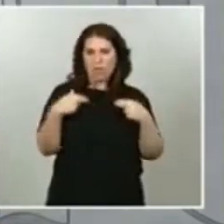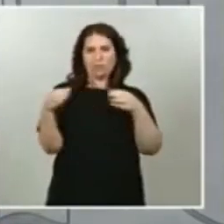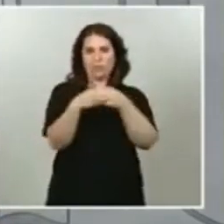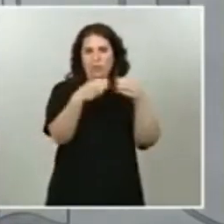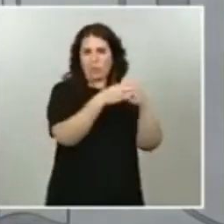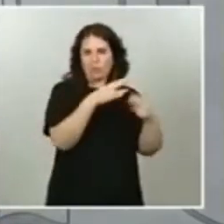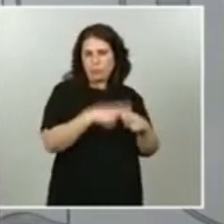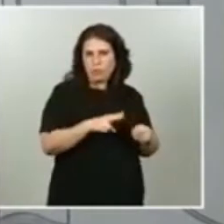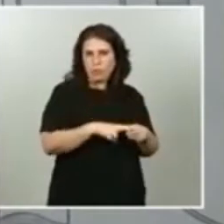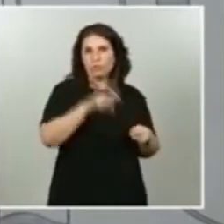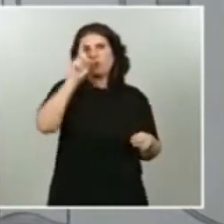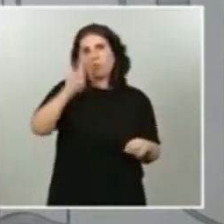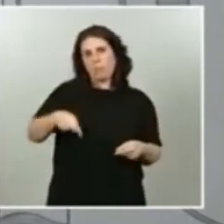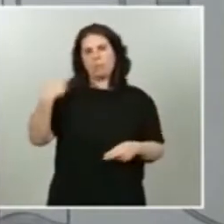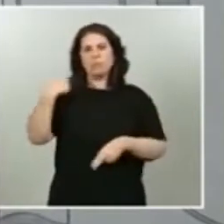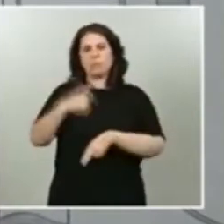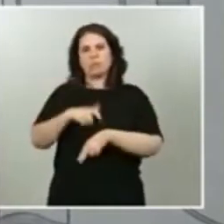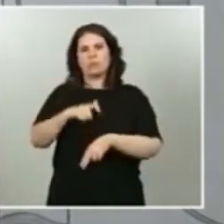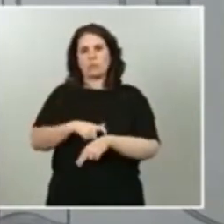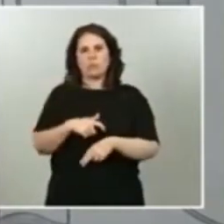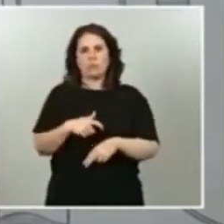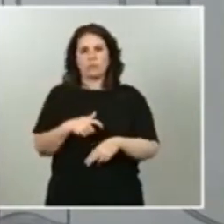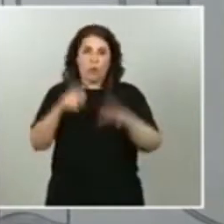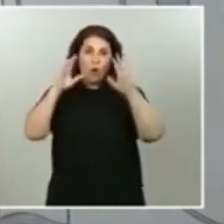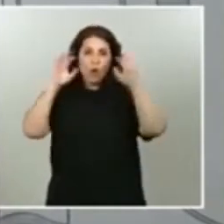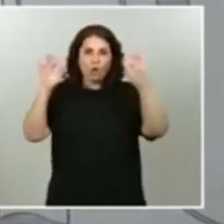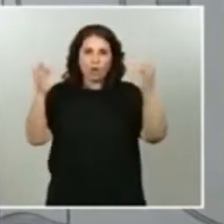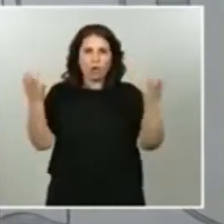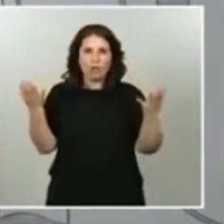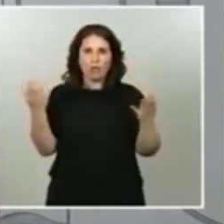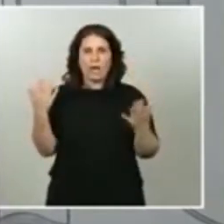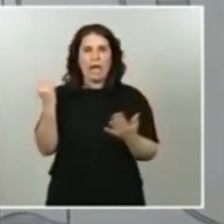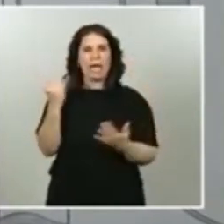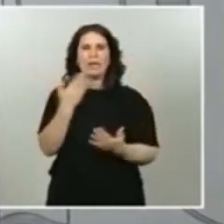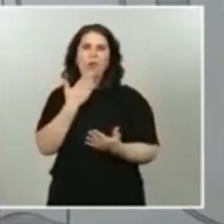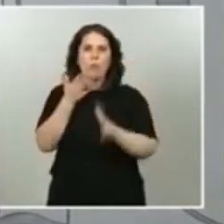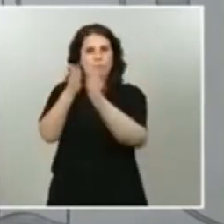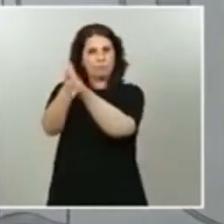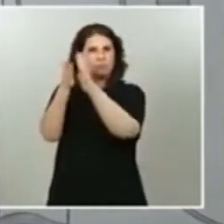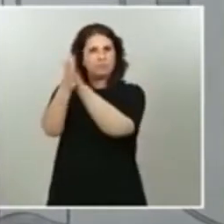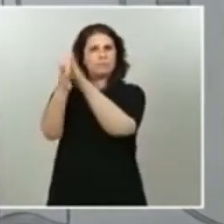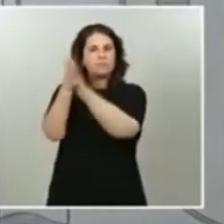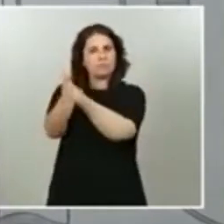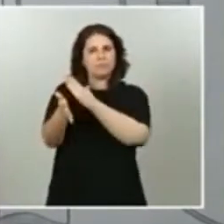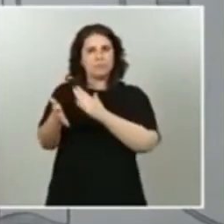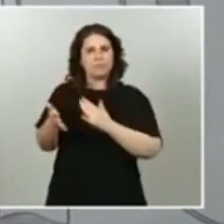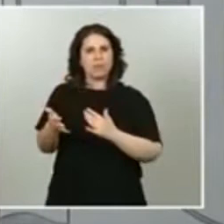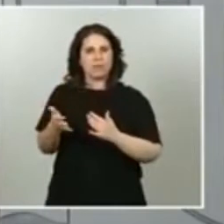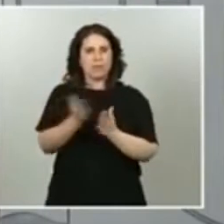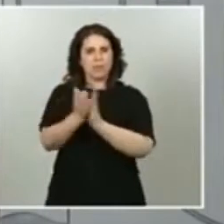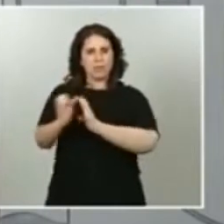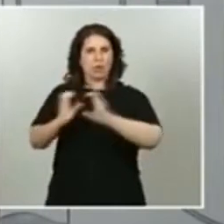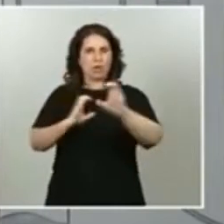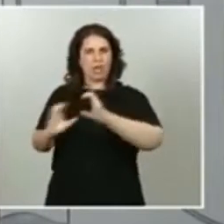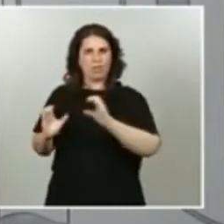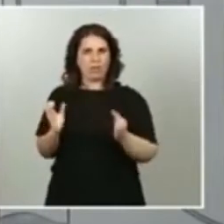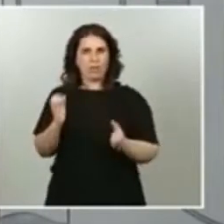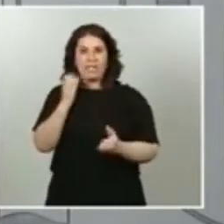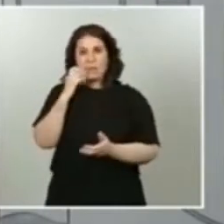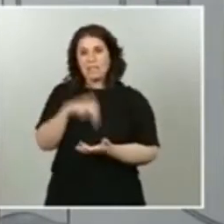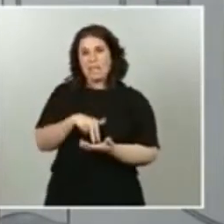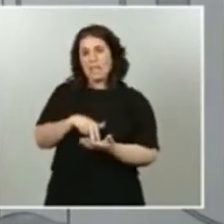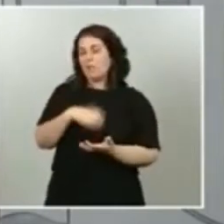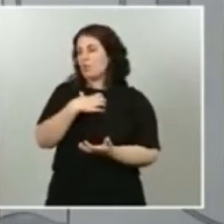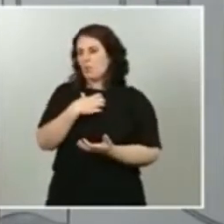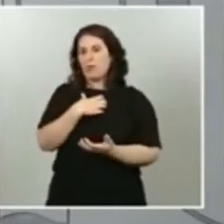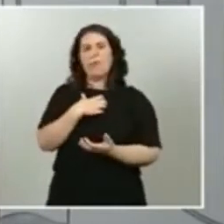habido también, como no podía ser de otra manera, una rendición de cuentas ante los medios de comunicación. Cuando no ha podido ser presencialmente, ha sido a través